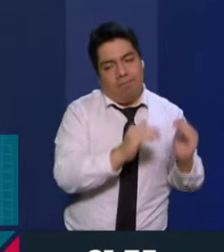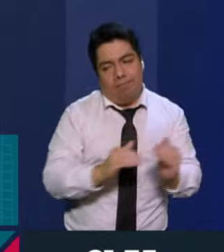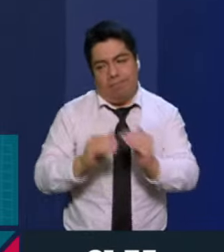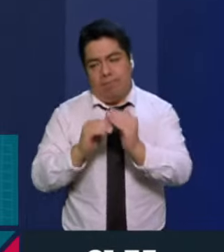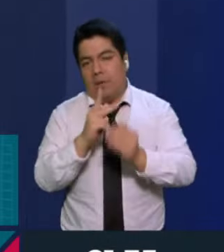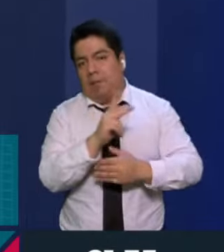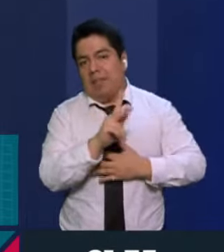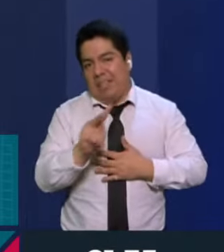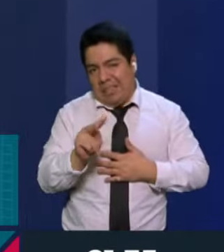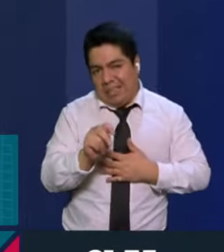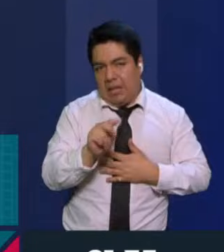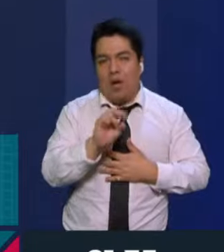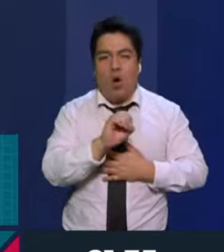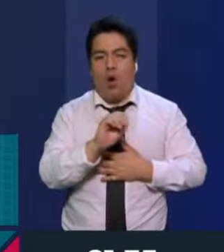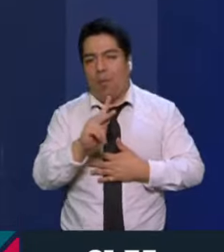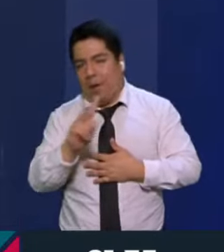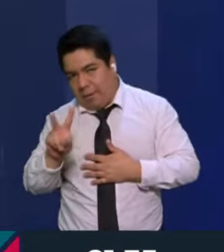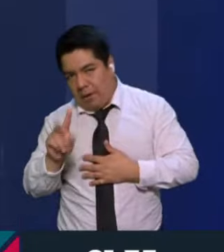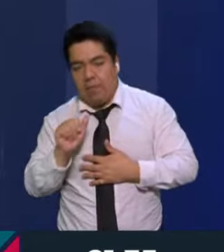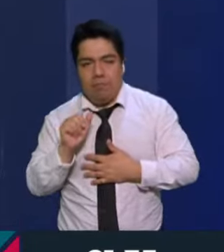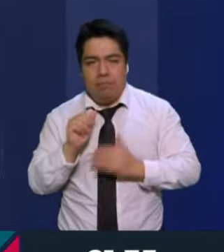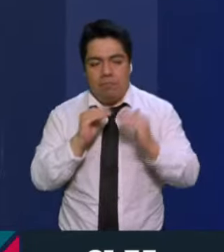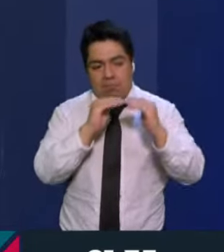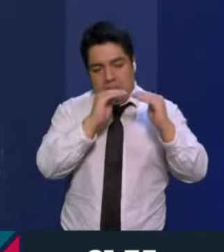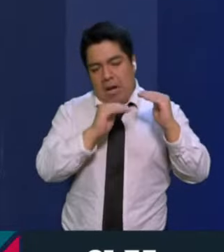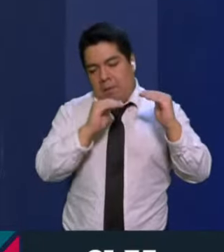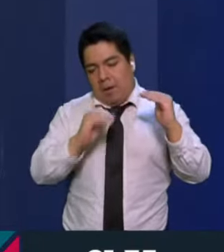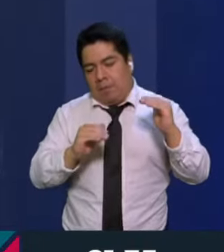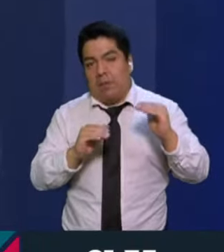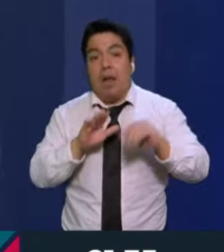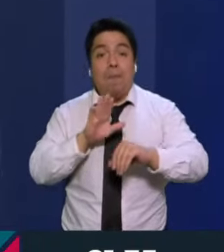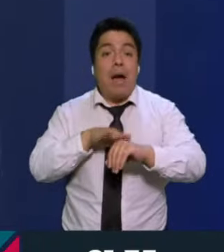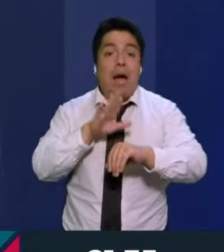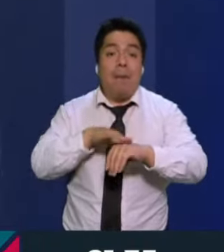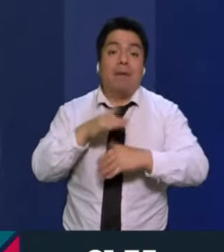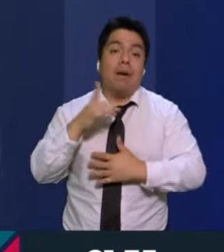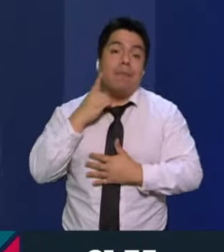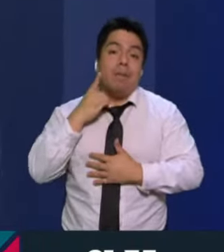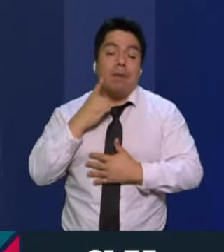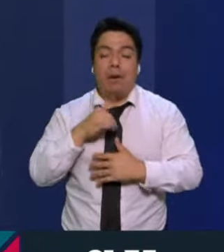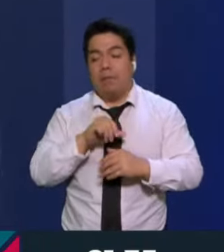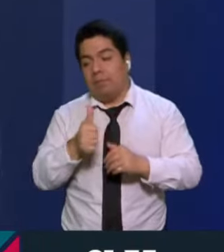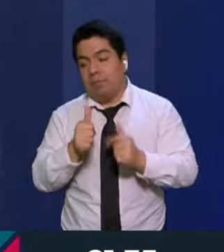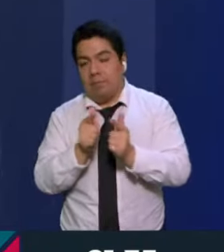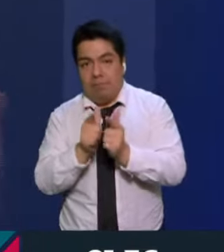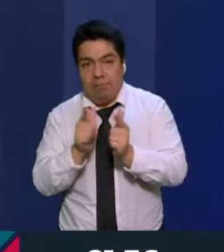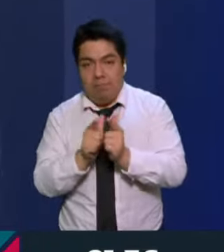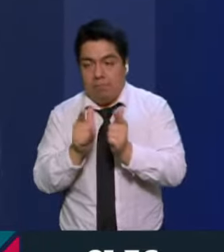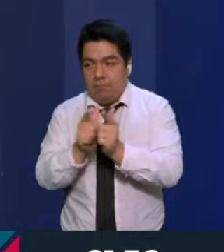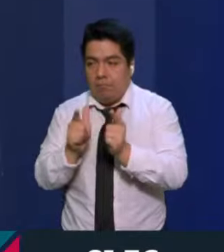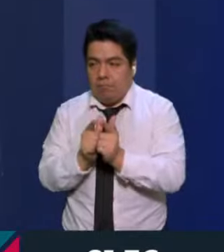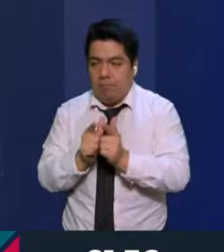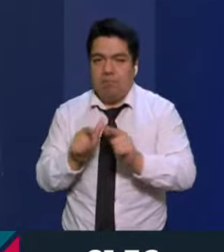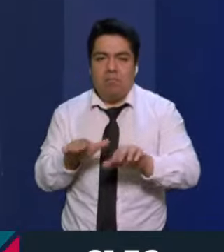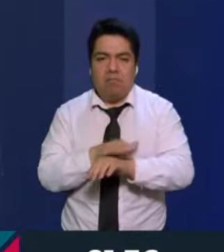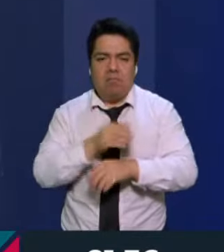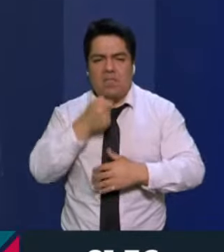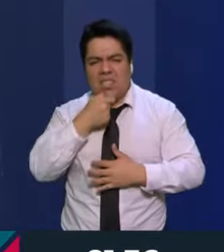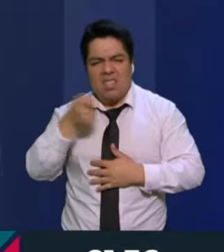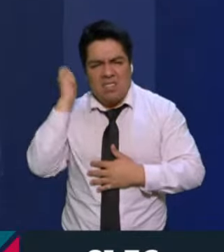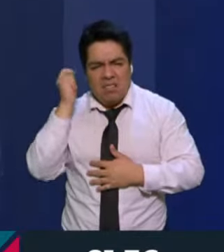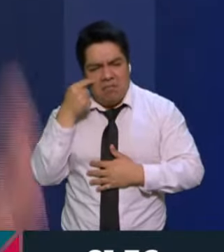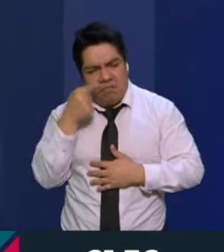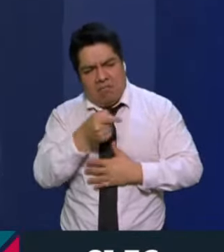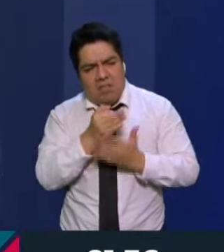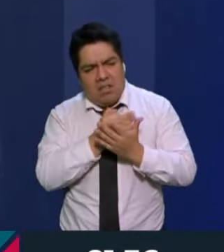o Partido Verde. Con eso logran entonces meter más diputados por otros partidos cuando los vimos haciendo campaña por Morena,